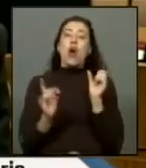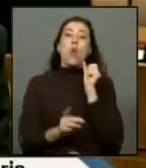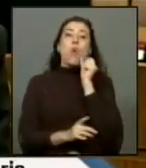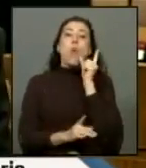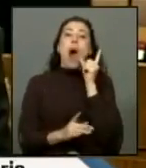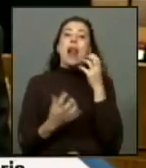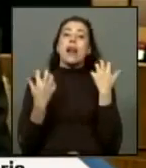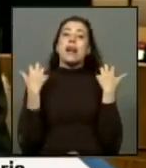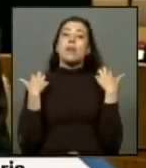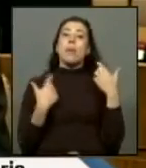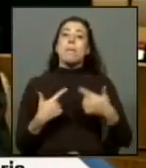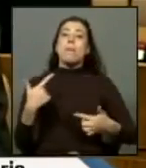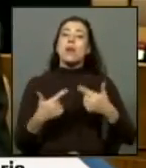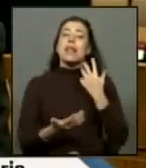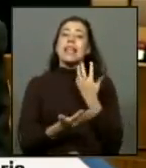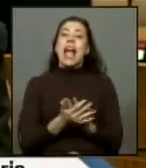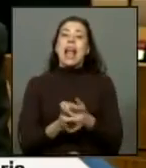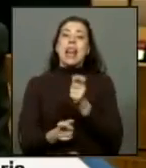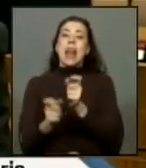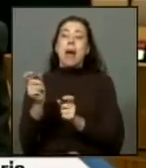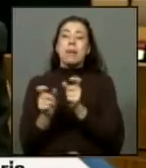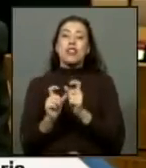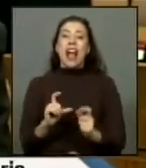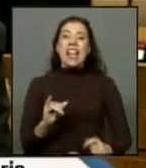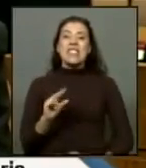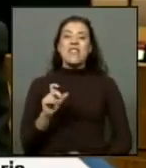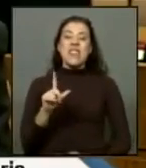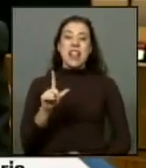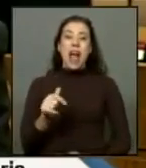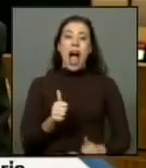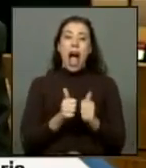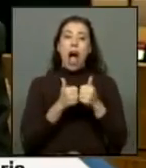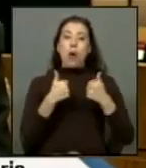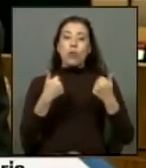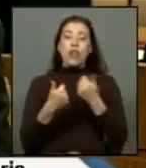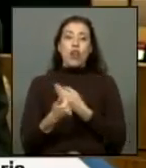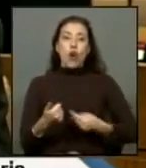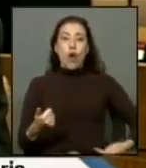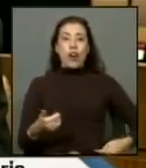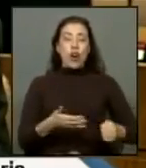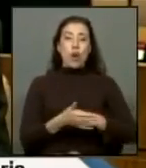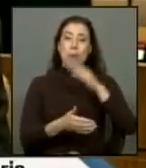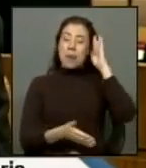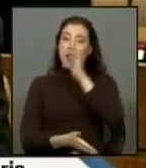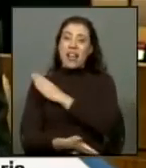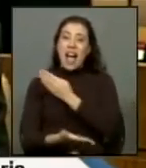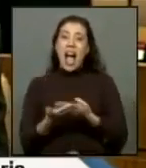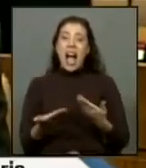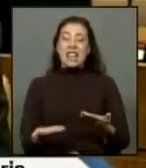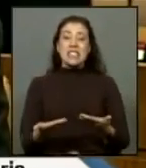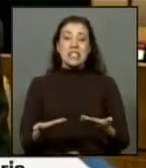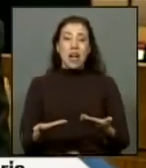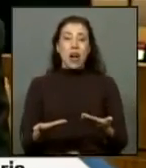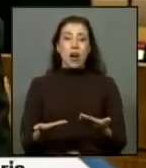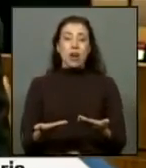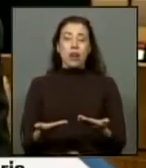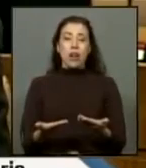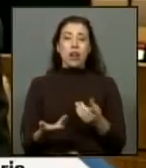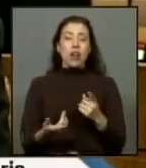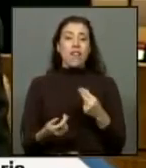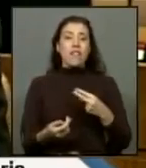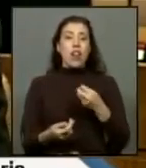es la responsabilidad política que tienen quienes fueron civiles autoridades de gobierno bajo la dictadura y que hasta el día de hoy ni siquiera han tenido el valor